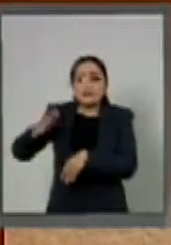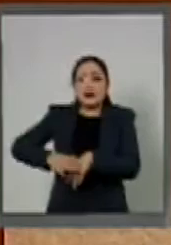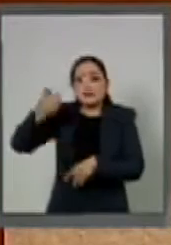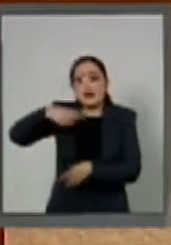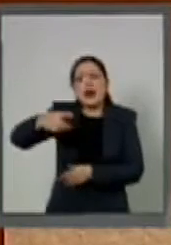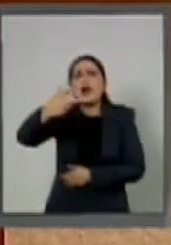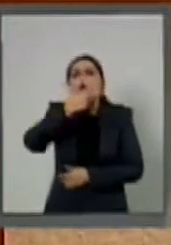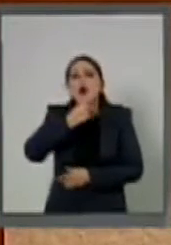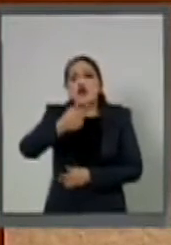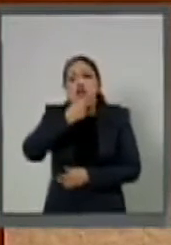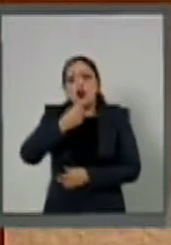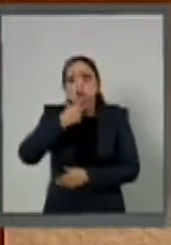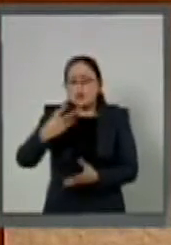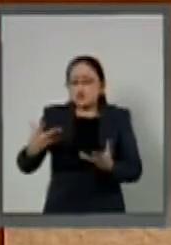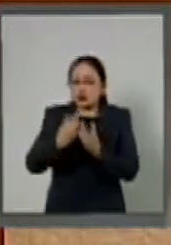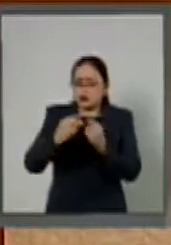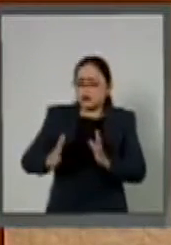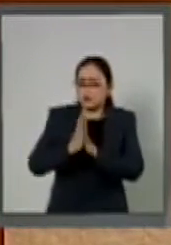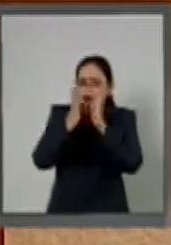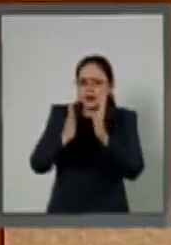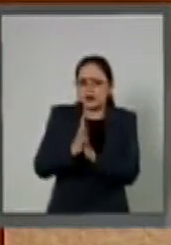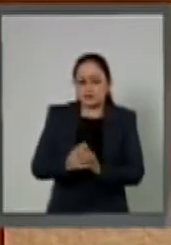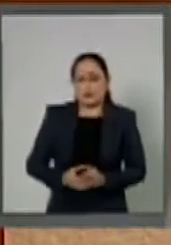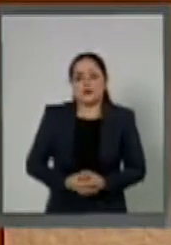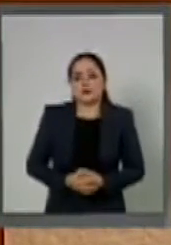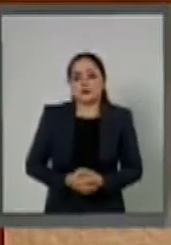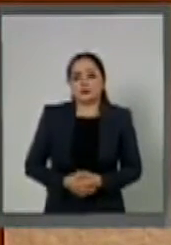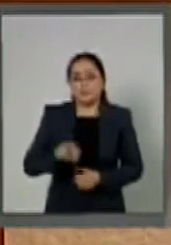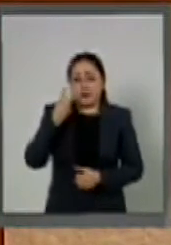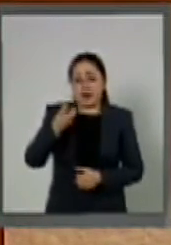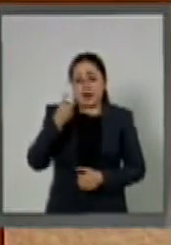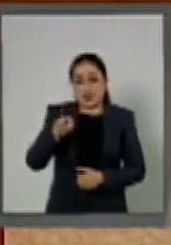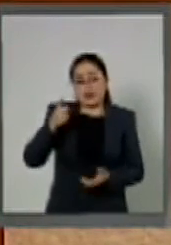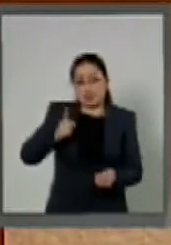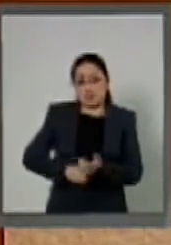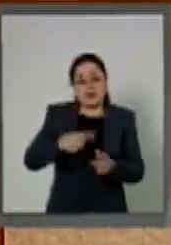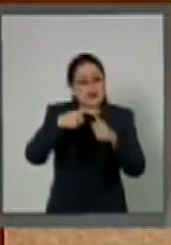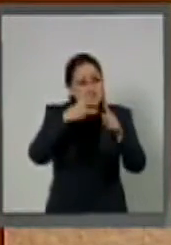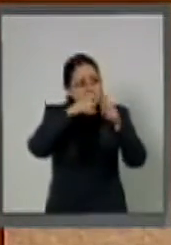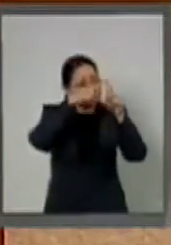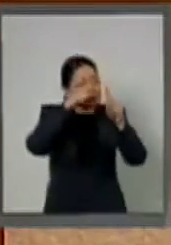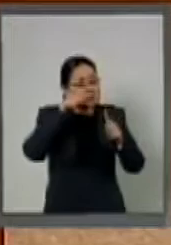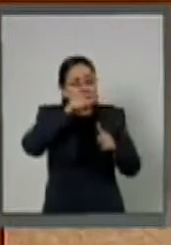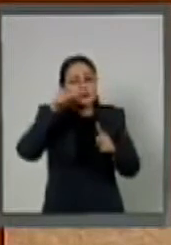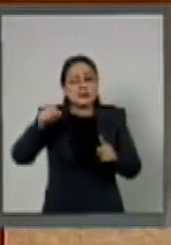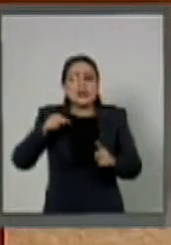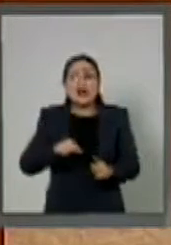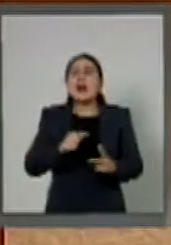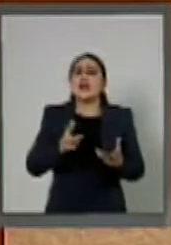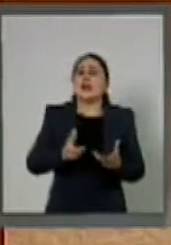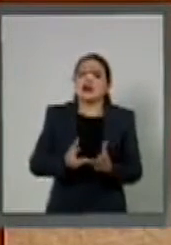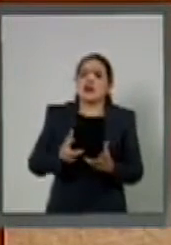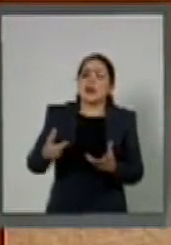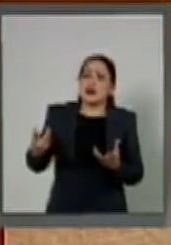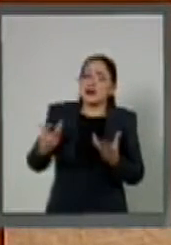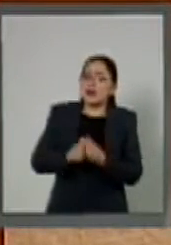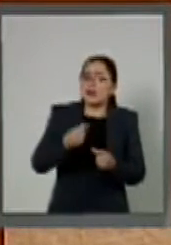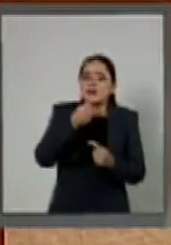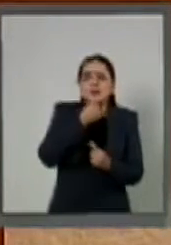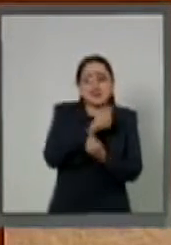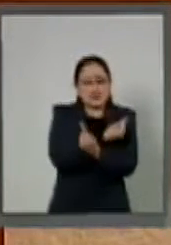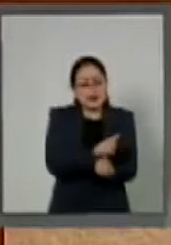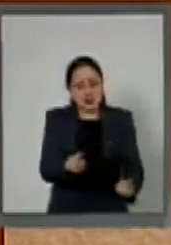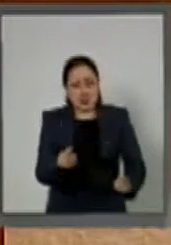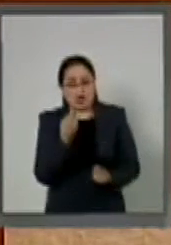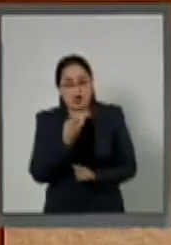porque los hombres participen. Y ahí es donde, en todas las esferas, pero principalmente en los niños, es donde